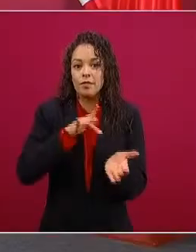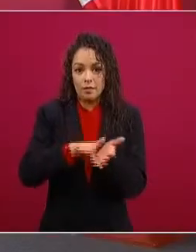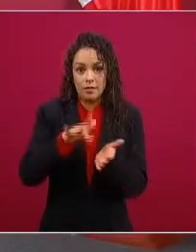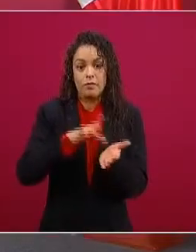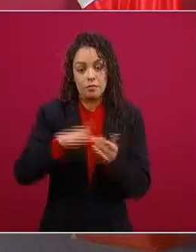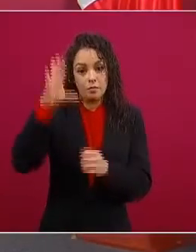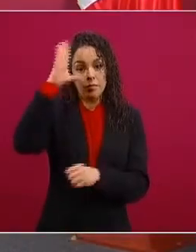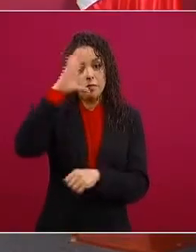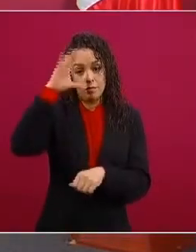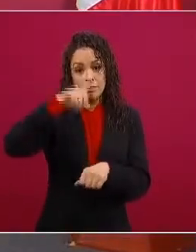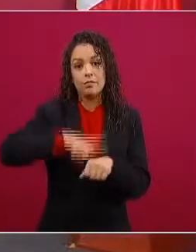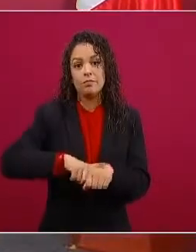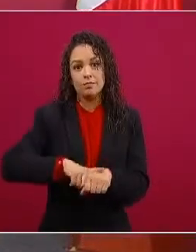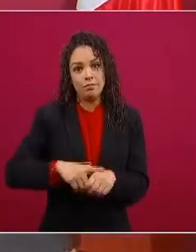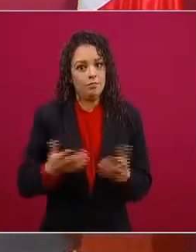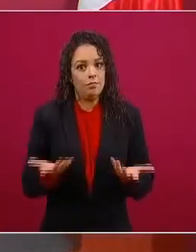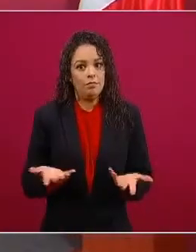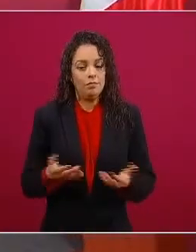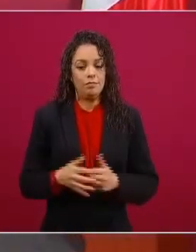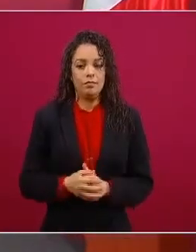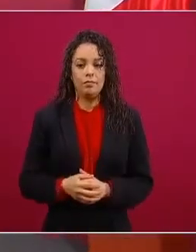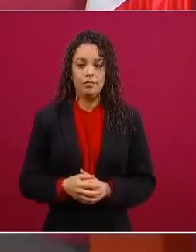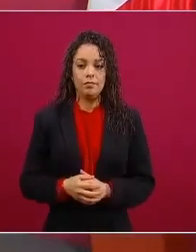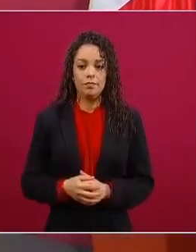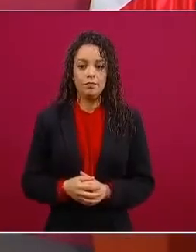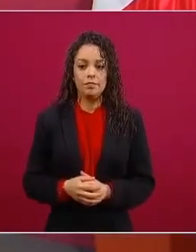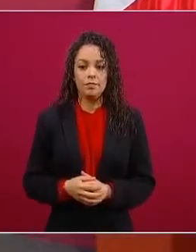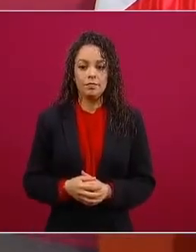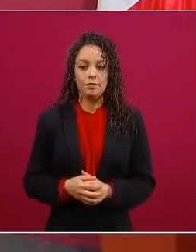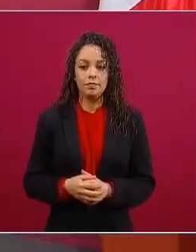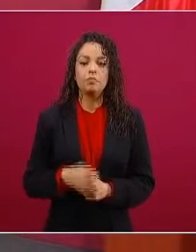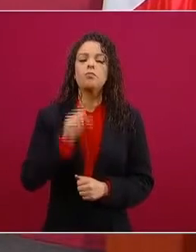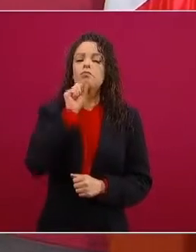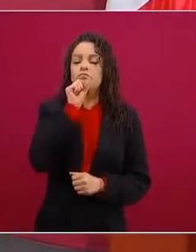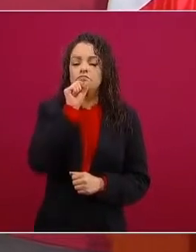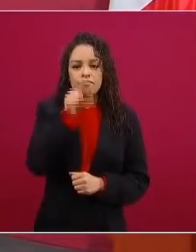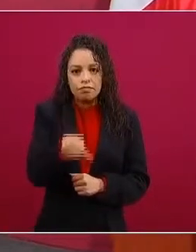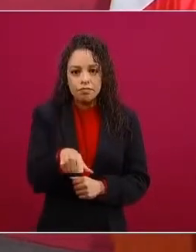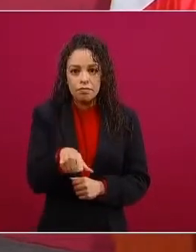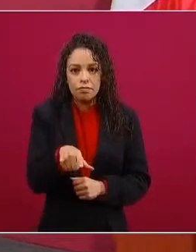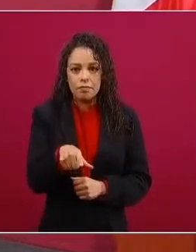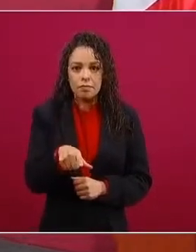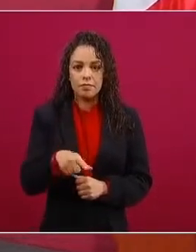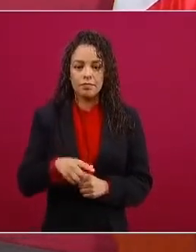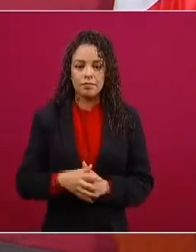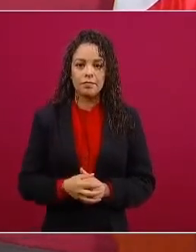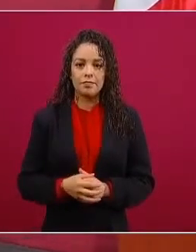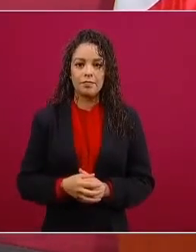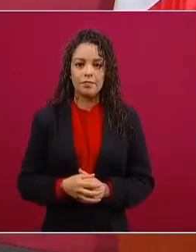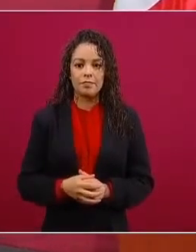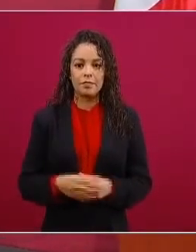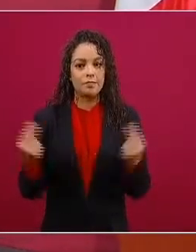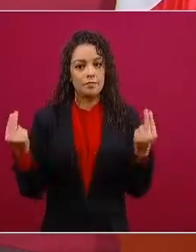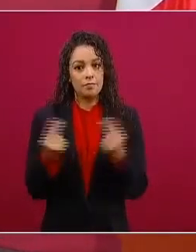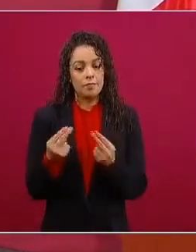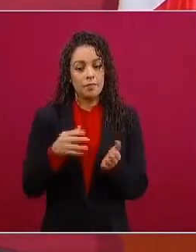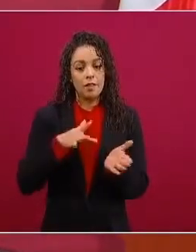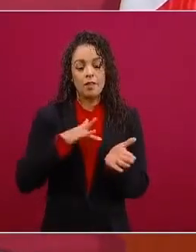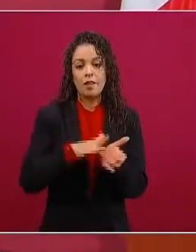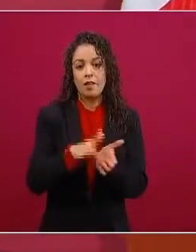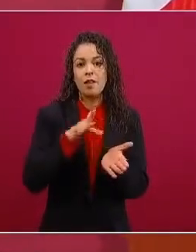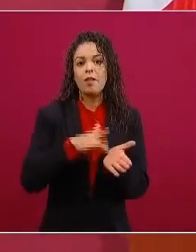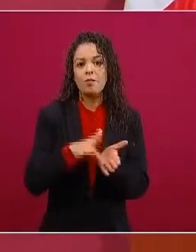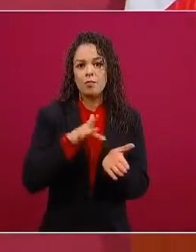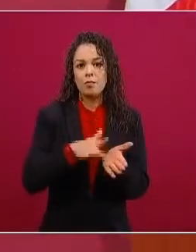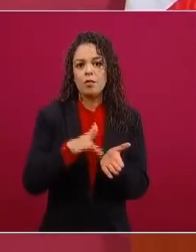pero también se tiene que apoyar a los creadores